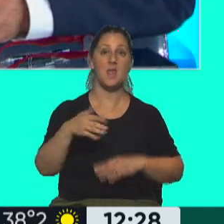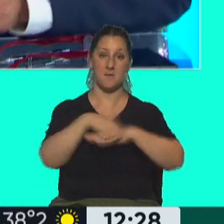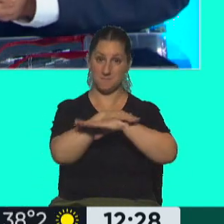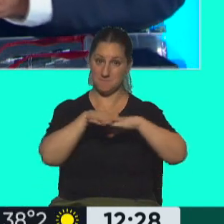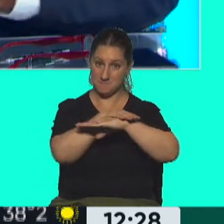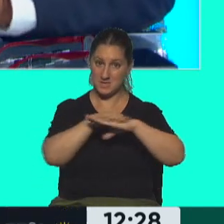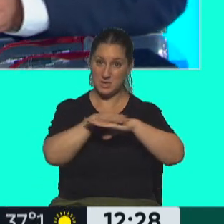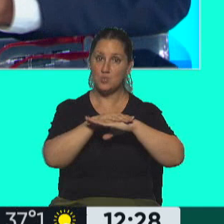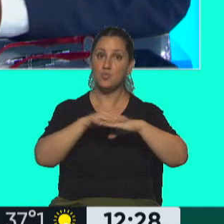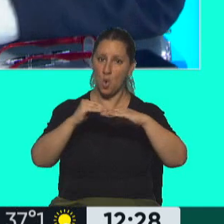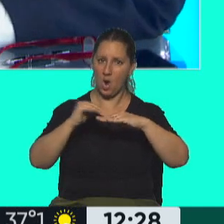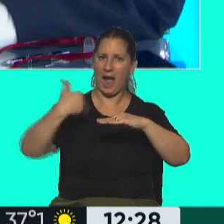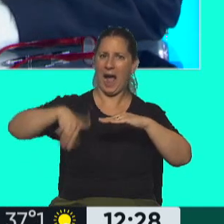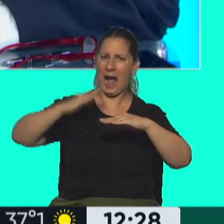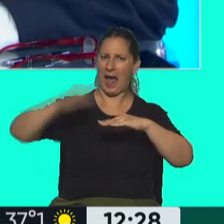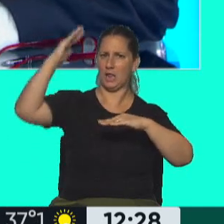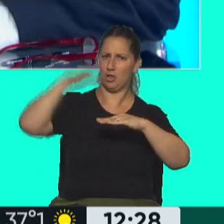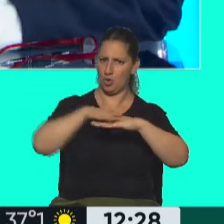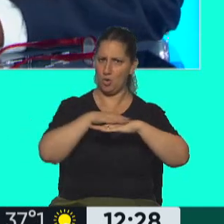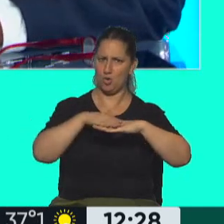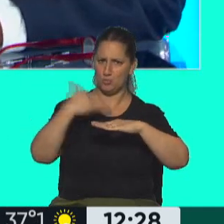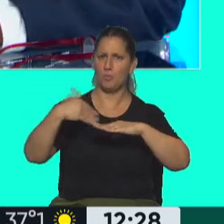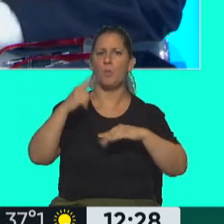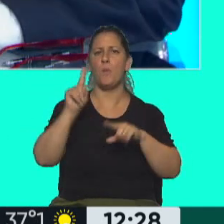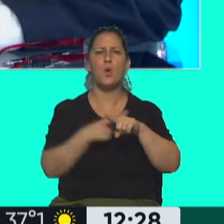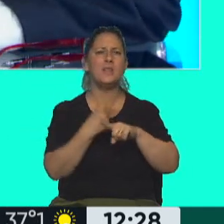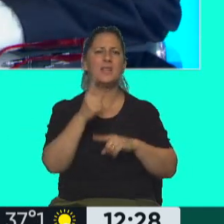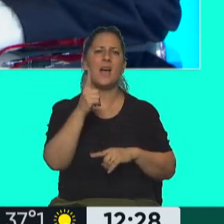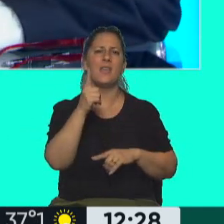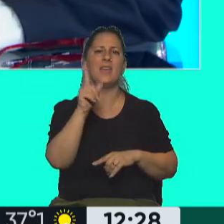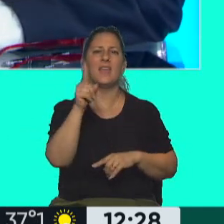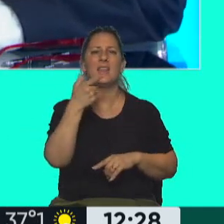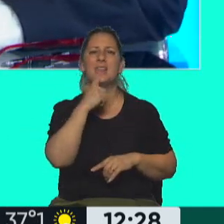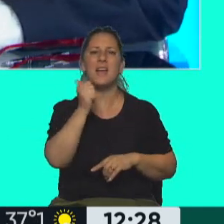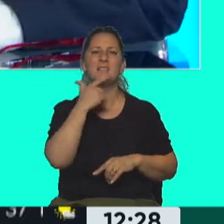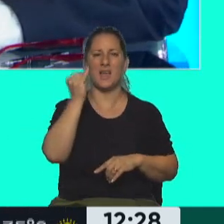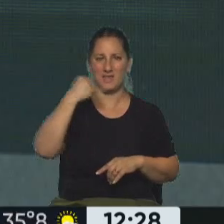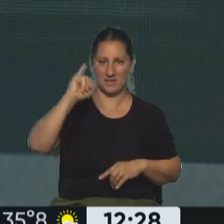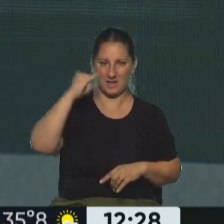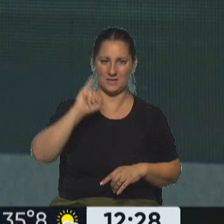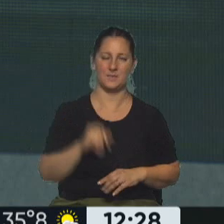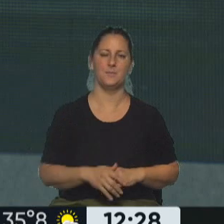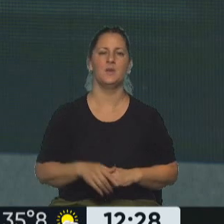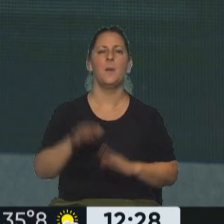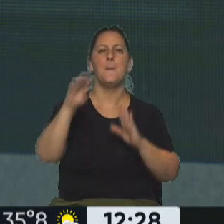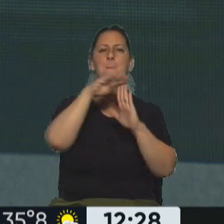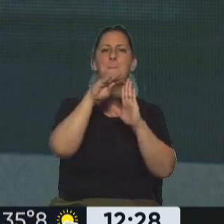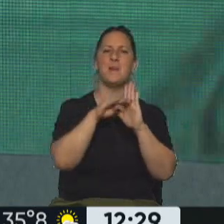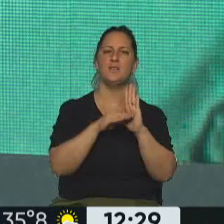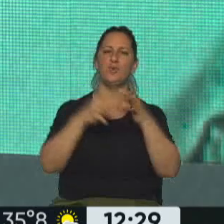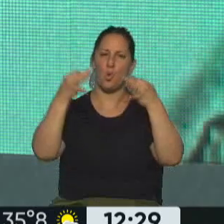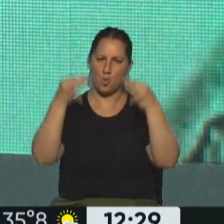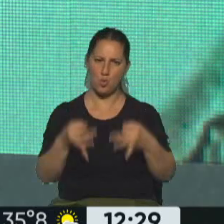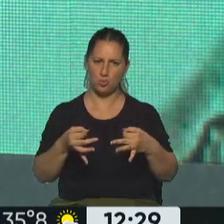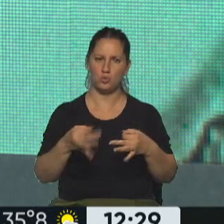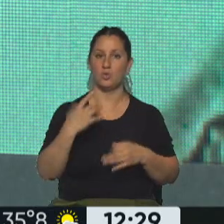a lo que puede ser la política de tasa de interés, por lo menos en los próximos 60, 90 días. Raúl, recién nombrabas el programa Precios Justos. Se